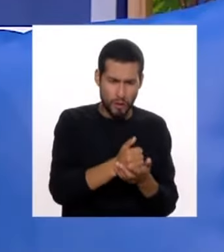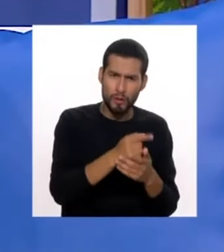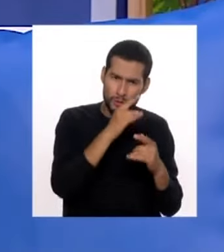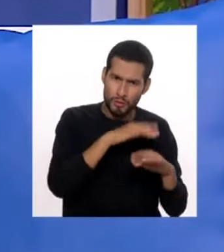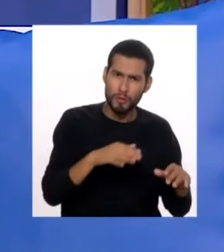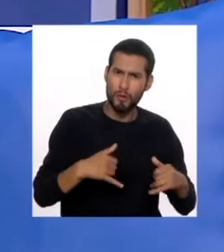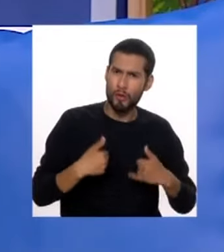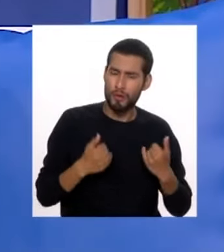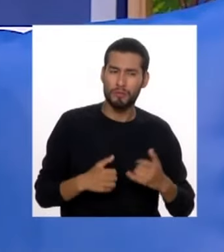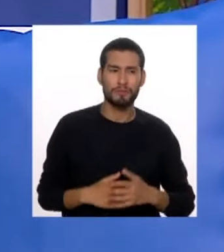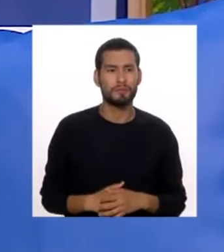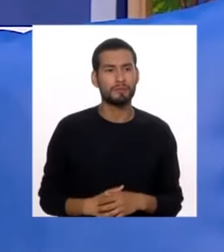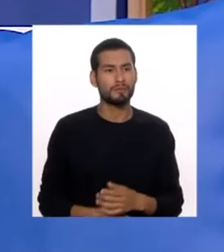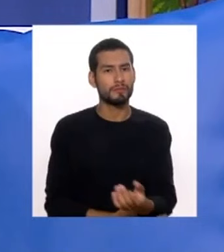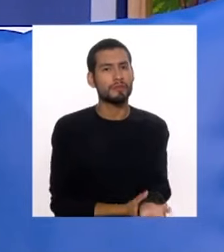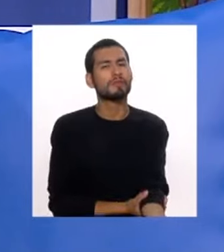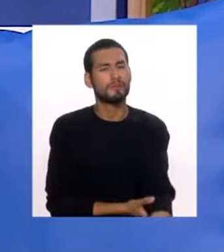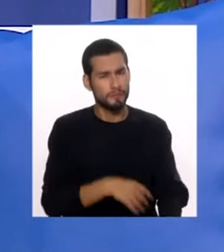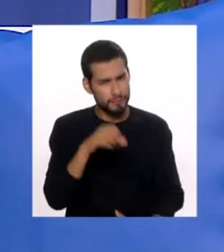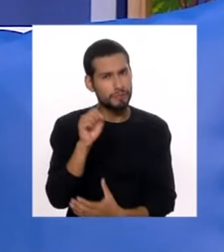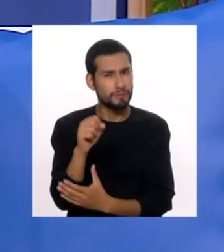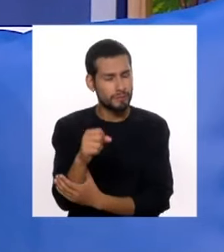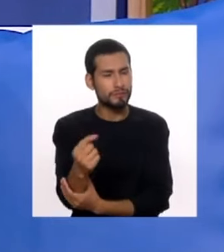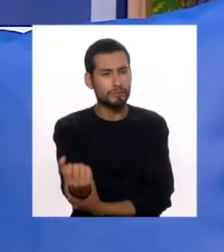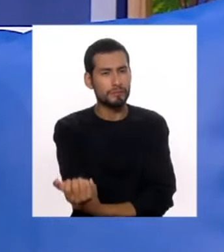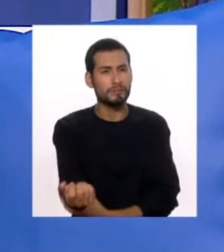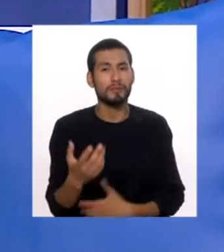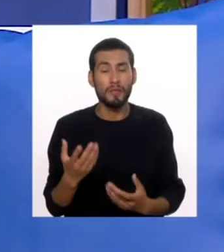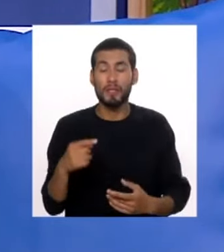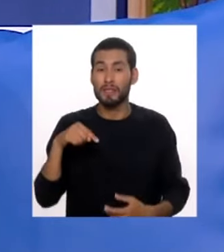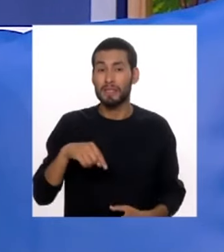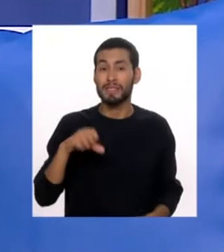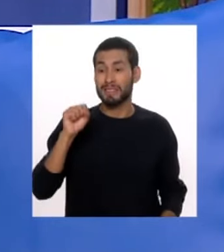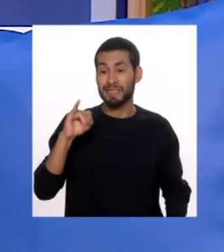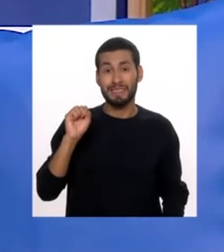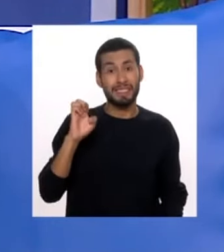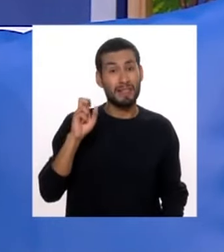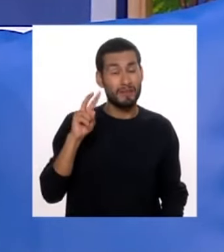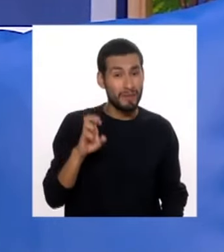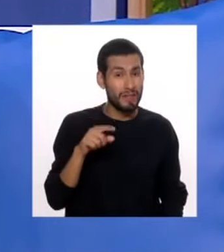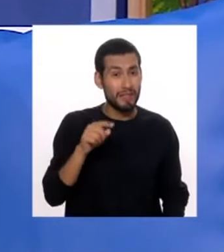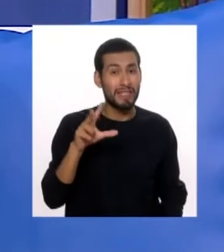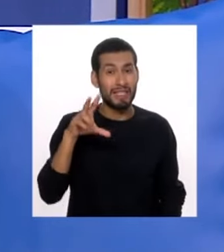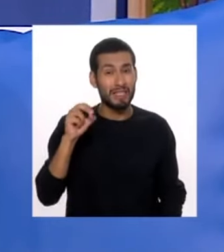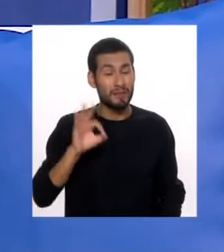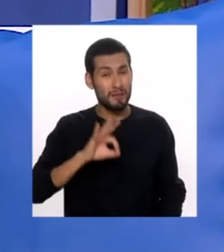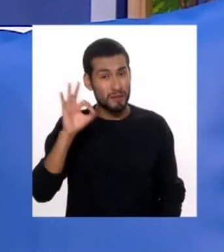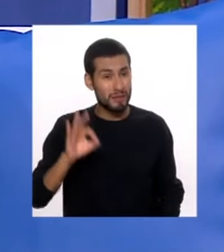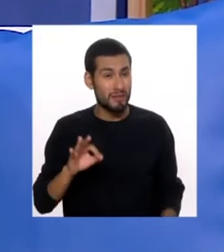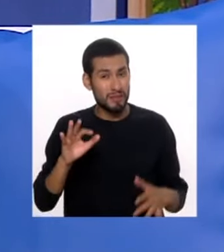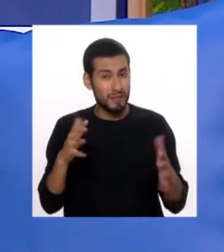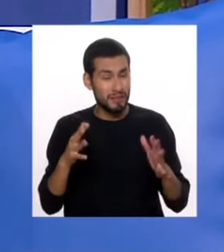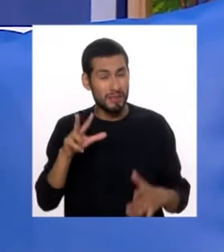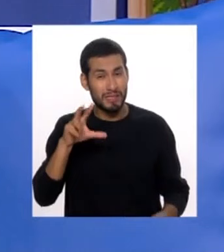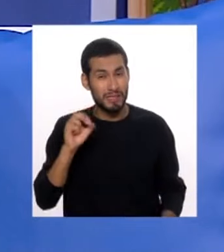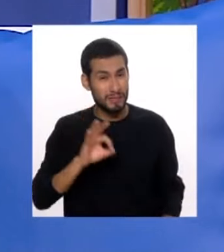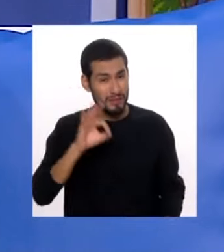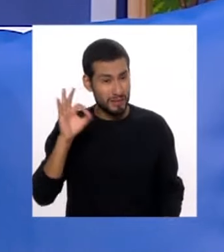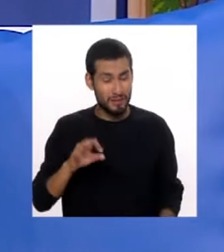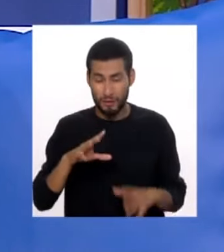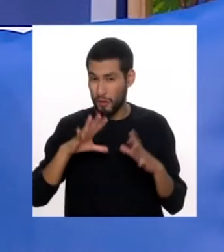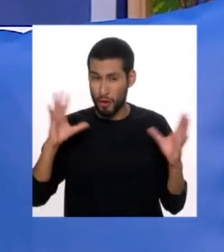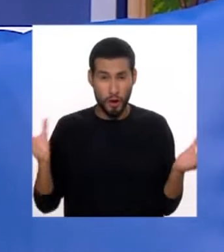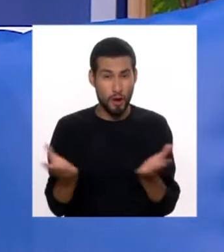niños y jóvenes. Sí, Fátima, lamentablemente las cifras del CICB nos dicen de que un 30%, alrededor de un 30% en